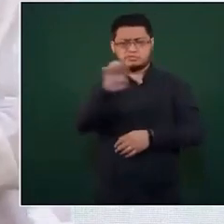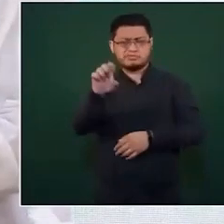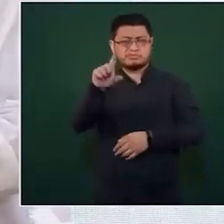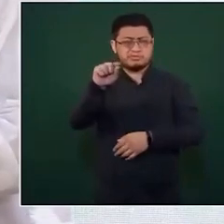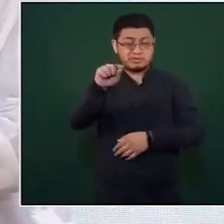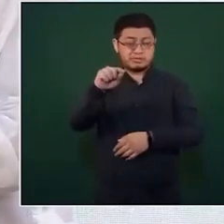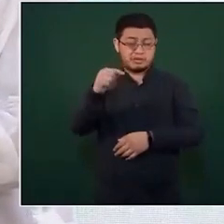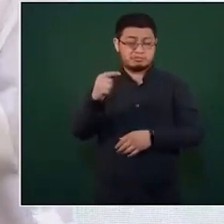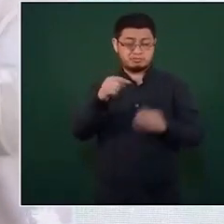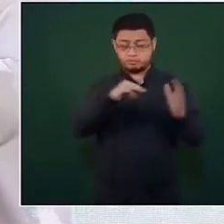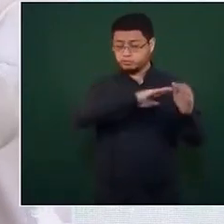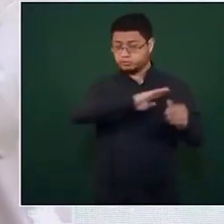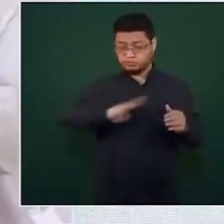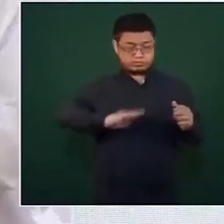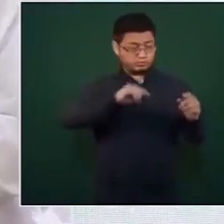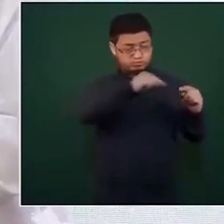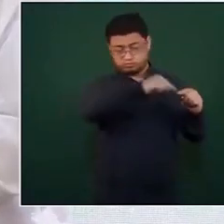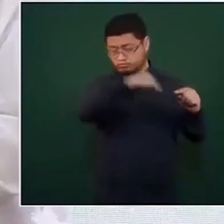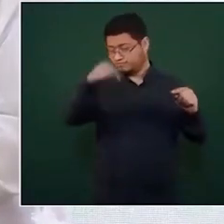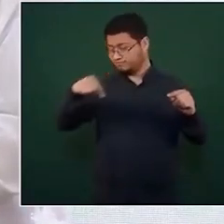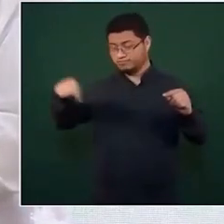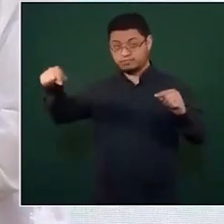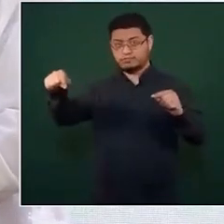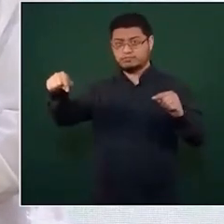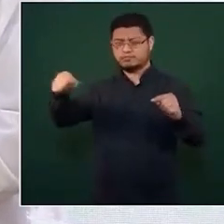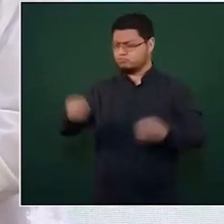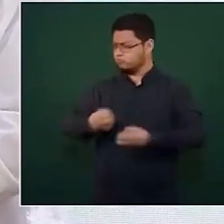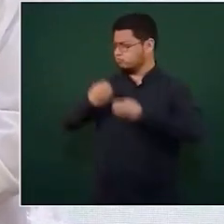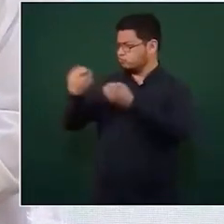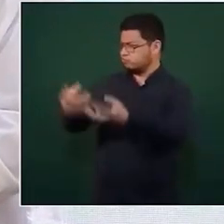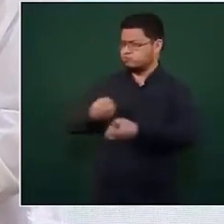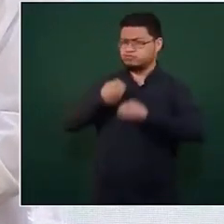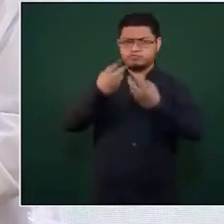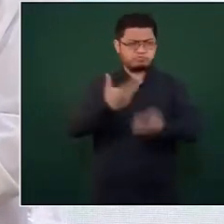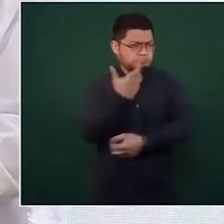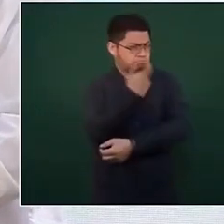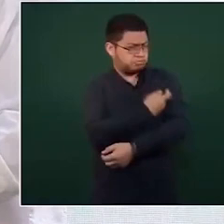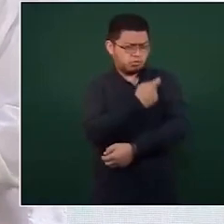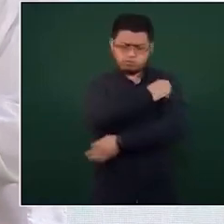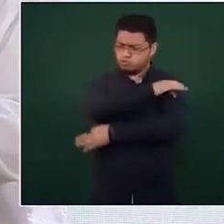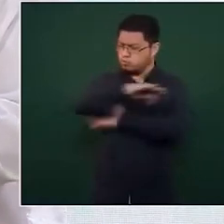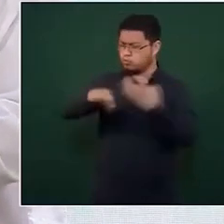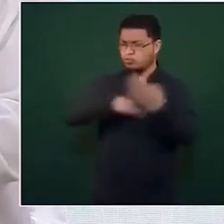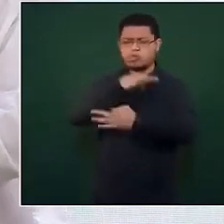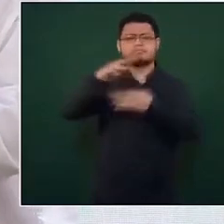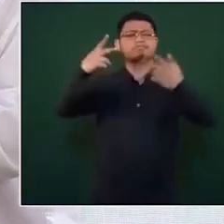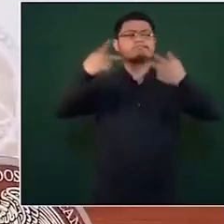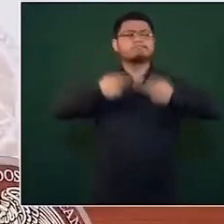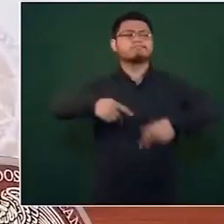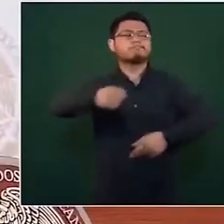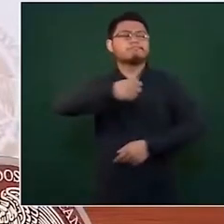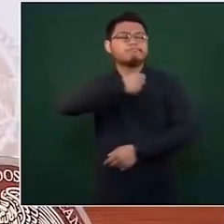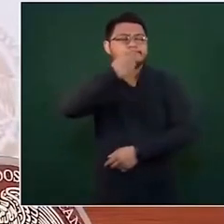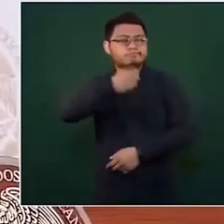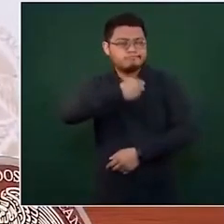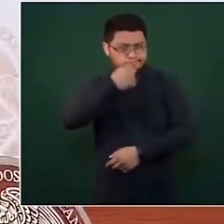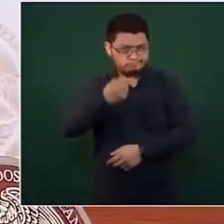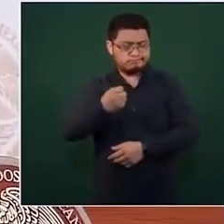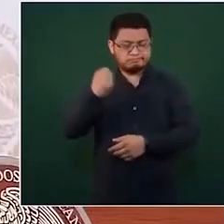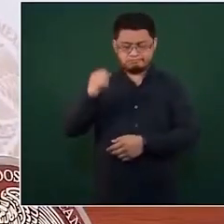instalaron puestos de vacunación y se ofreció la vacuna para todas las personas adultas de